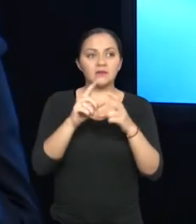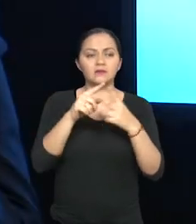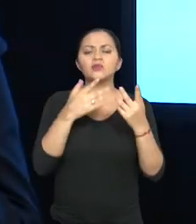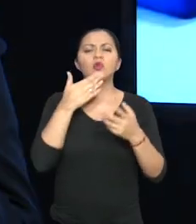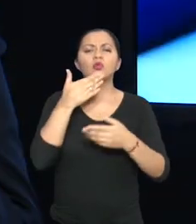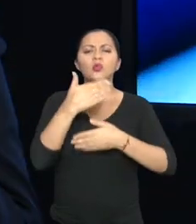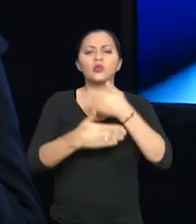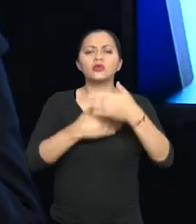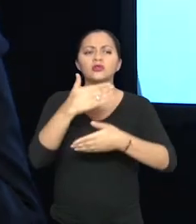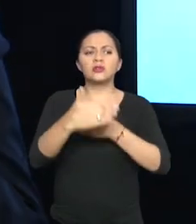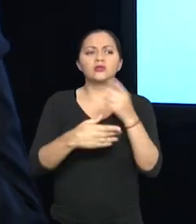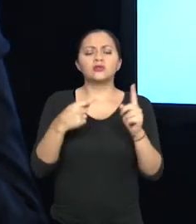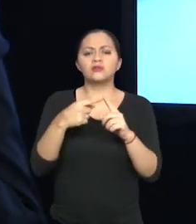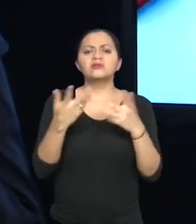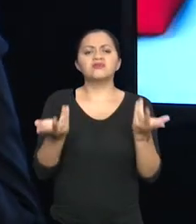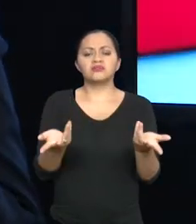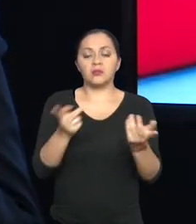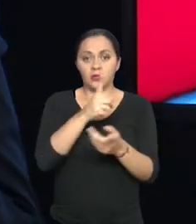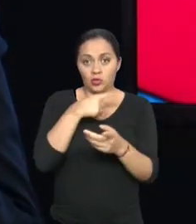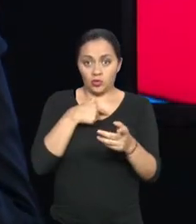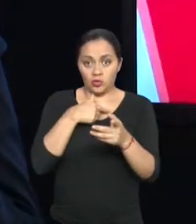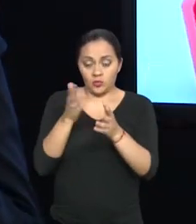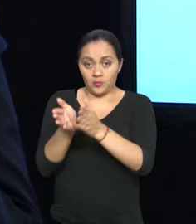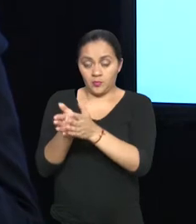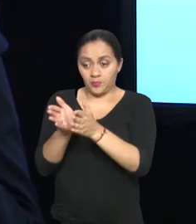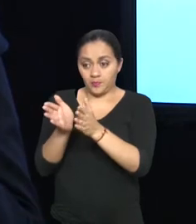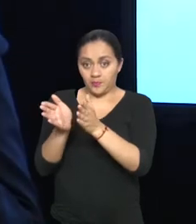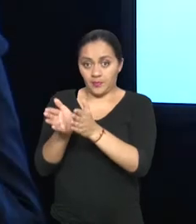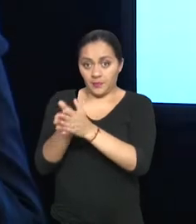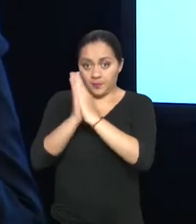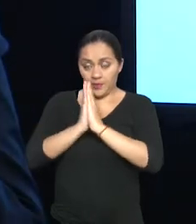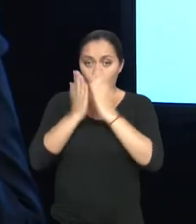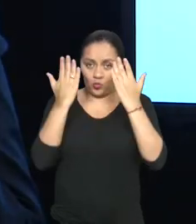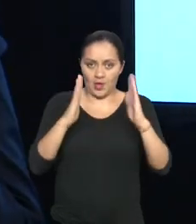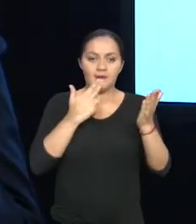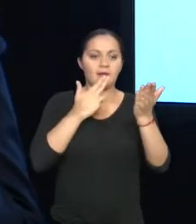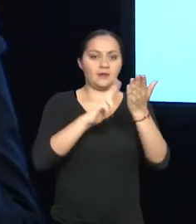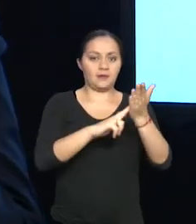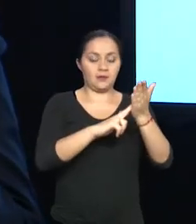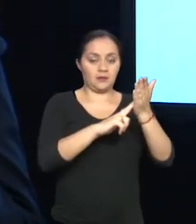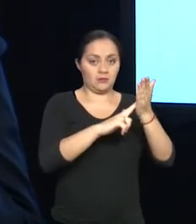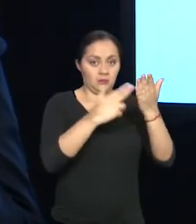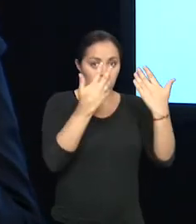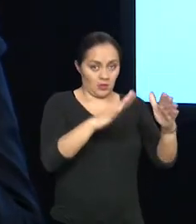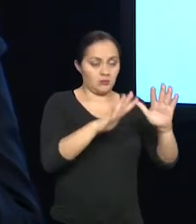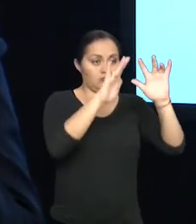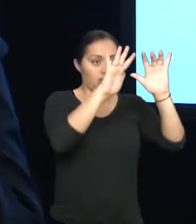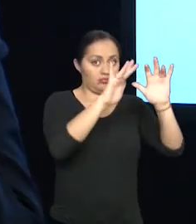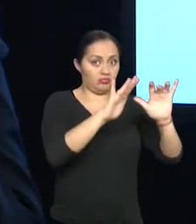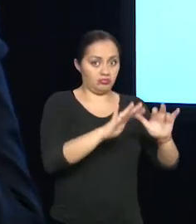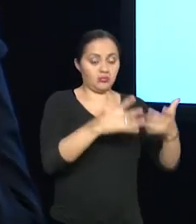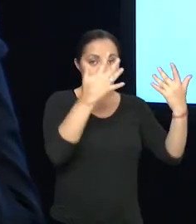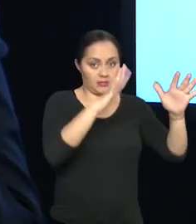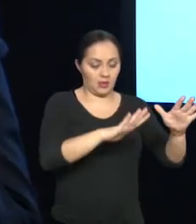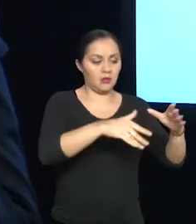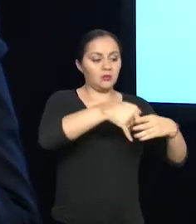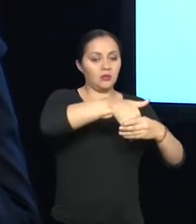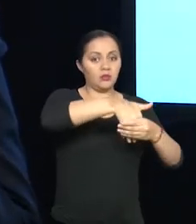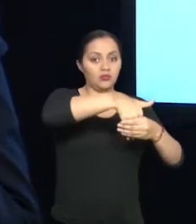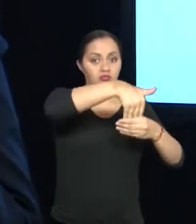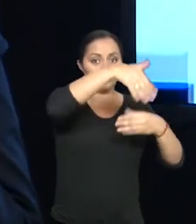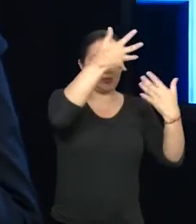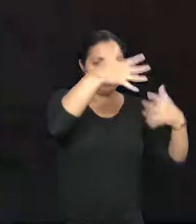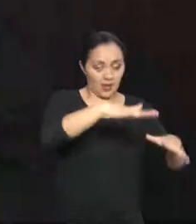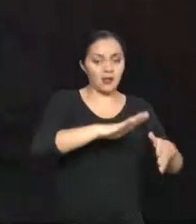procedimiento? O la solicitud está en línea. ¿Yo tengo que escanear los documentos directamente a el